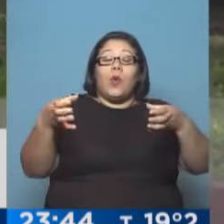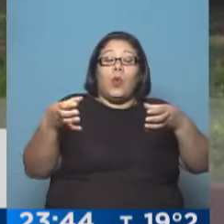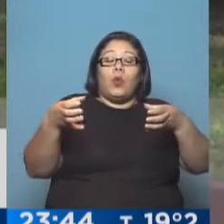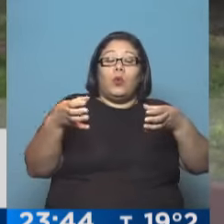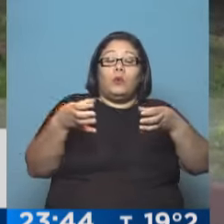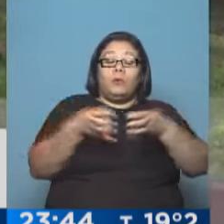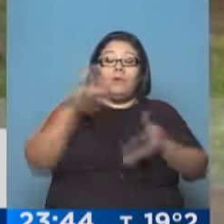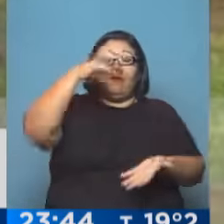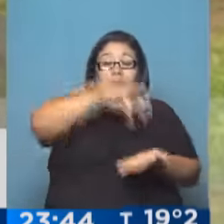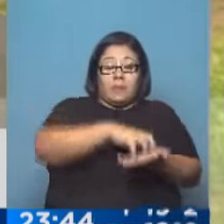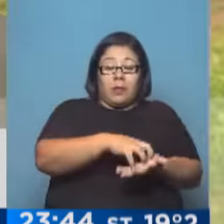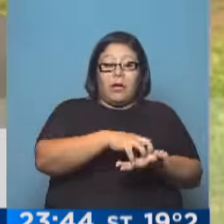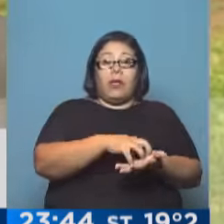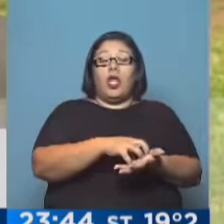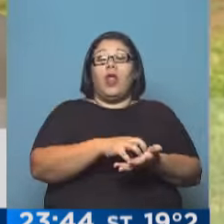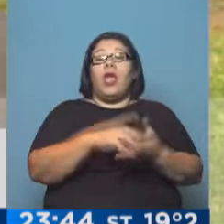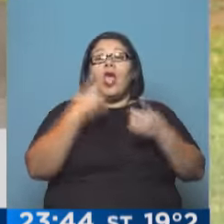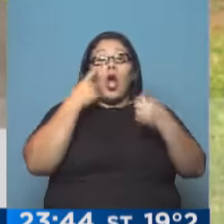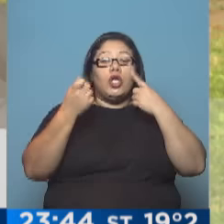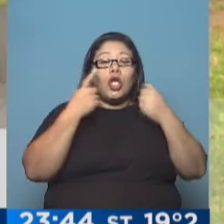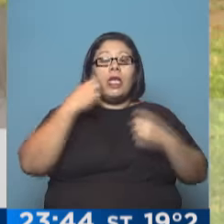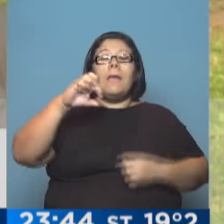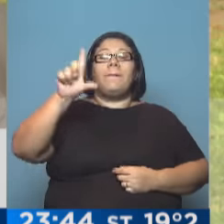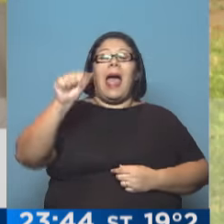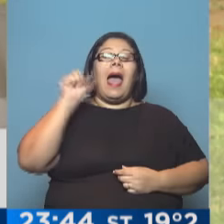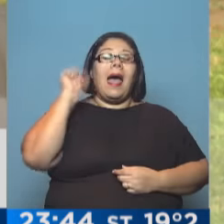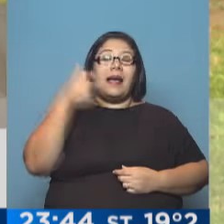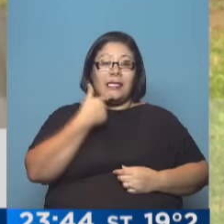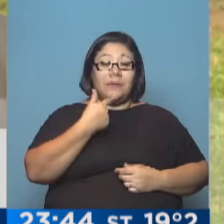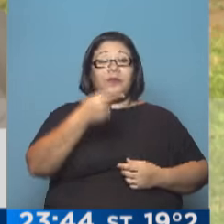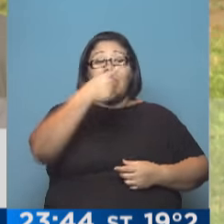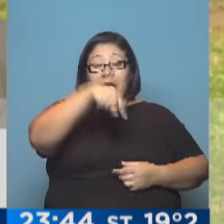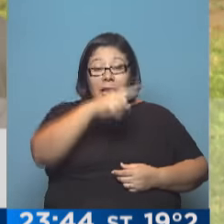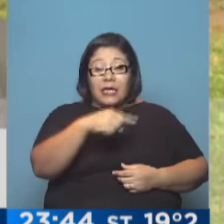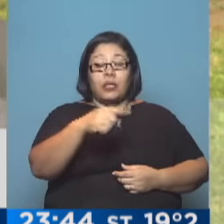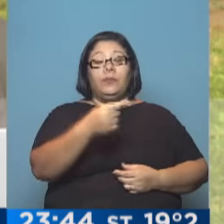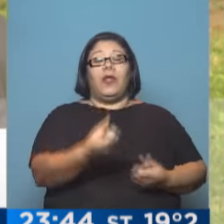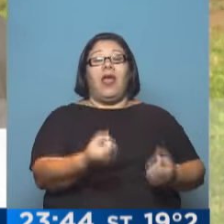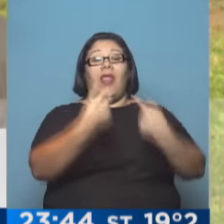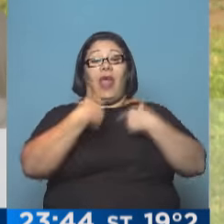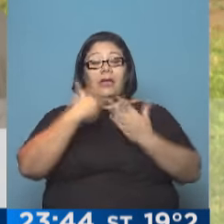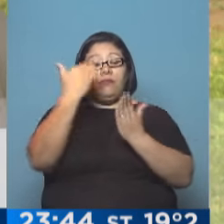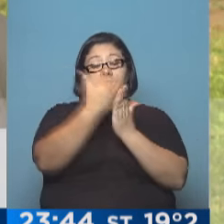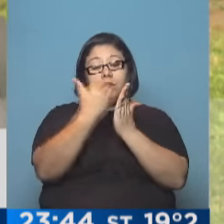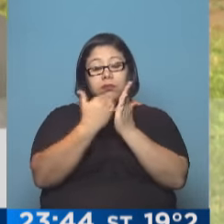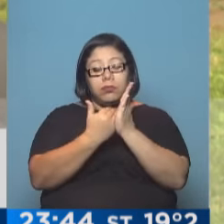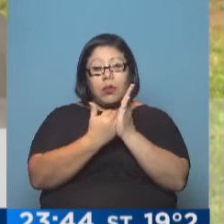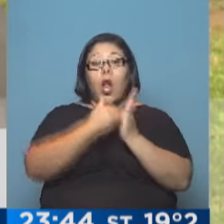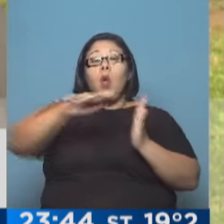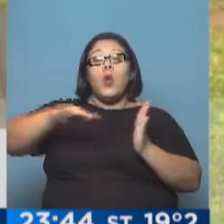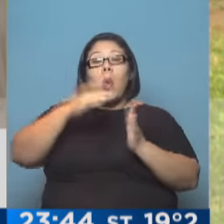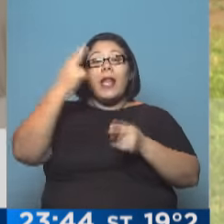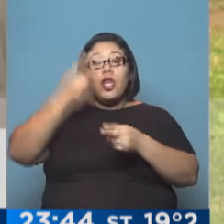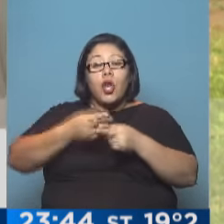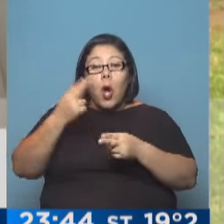proveen a nosotros de un cronograma en el cual dicen, bueno, en el transcurso de esta semana efectuamos los trabajos en tales y tales lugares.